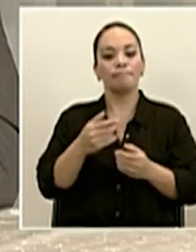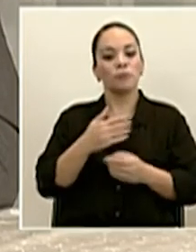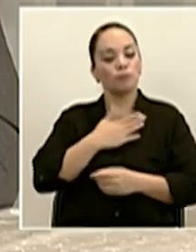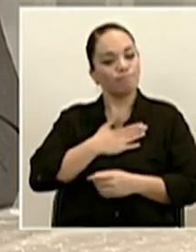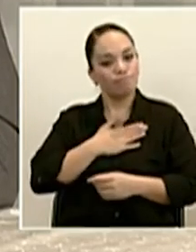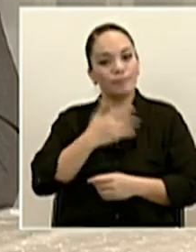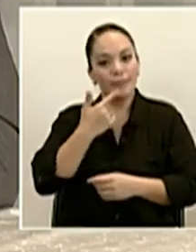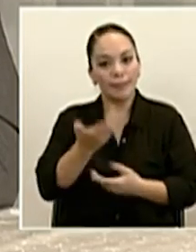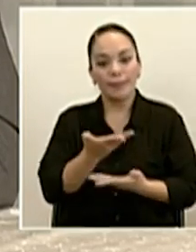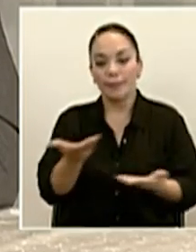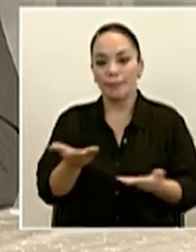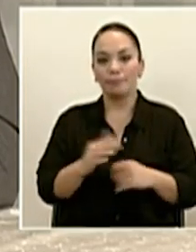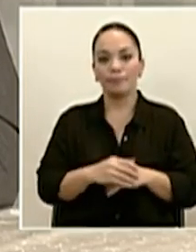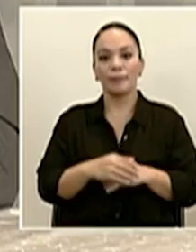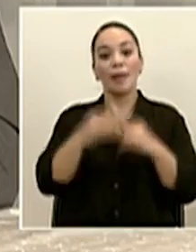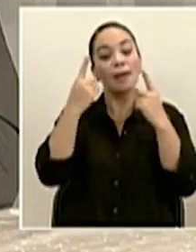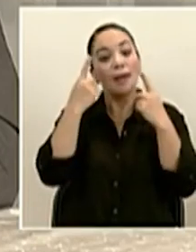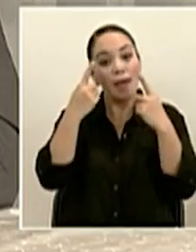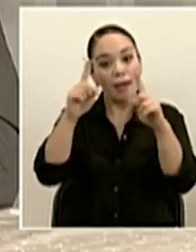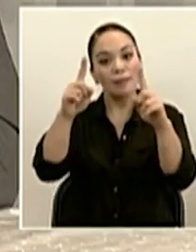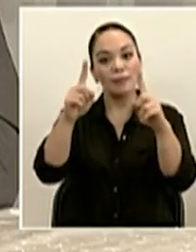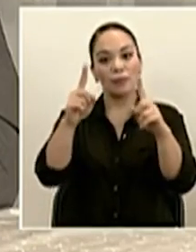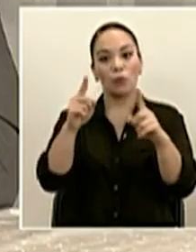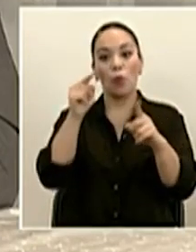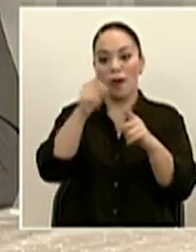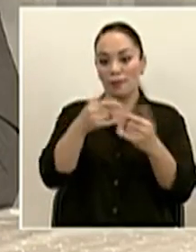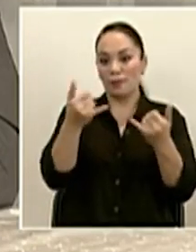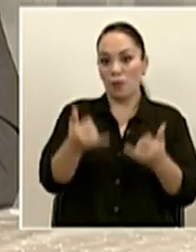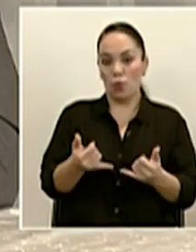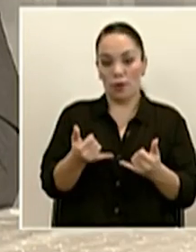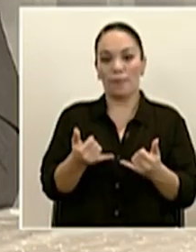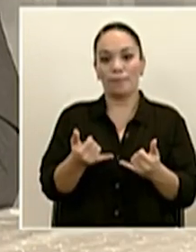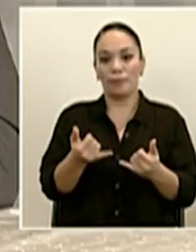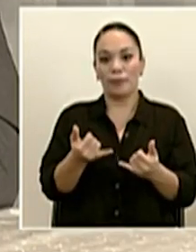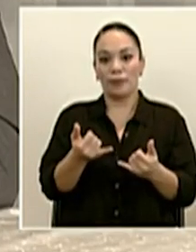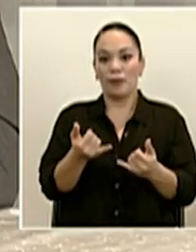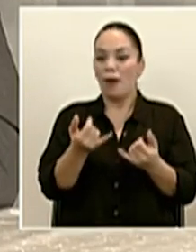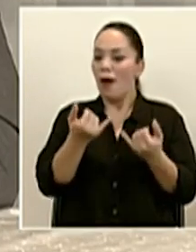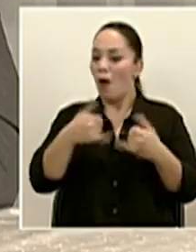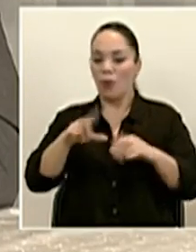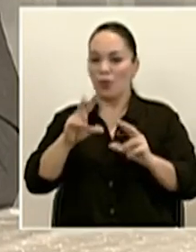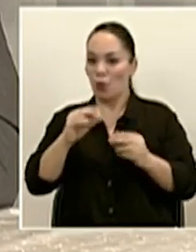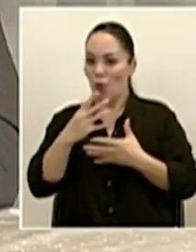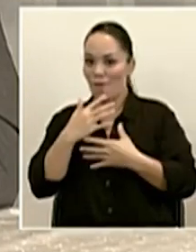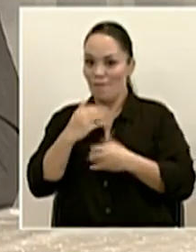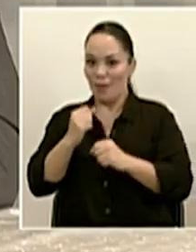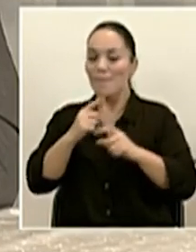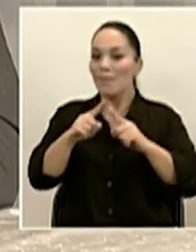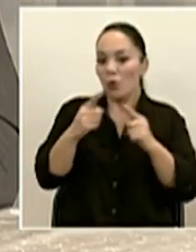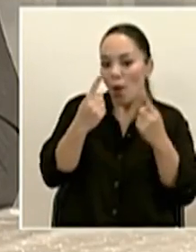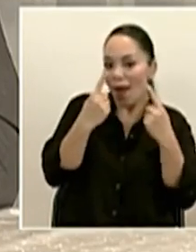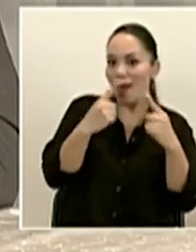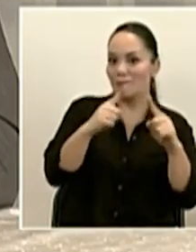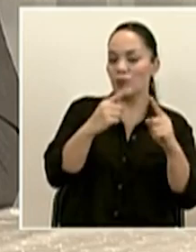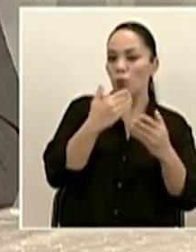que el éxito relativo a este punto, que significa que nos tengamos que confiar que ha tenido Costa Rica,